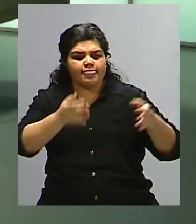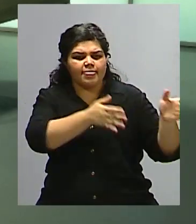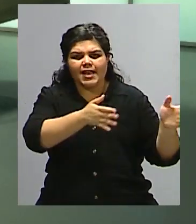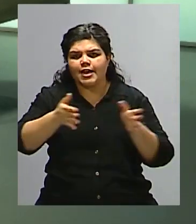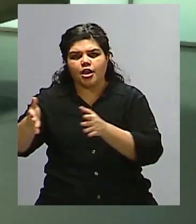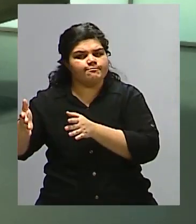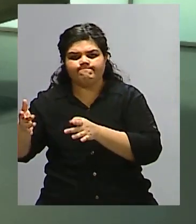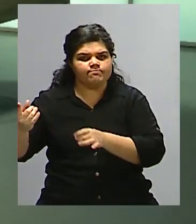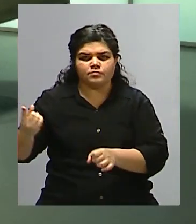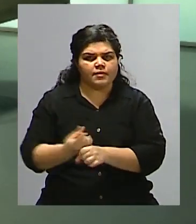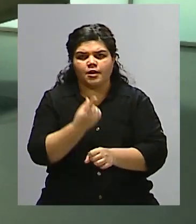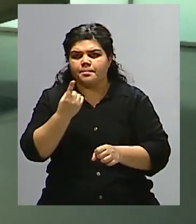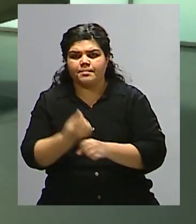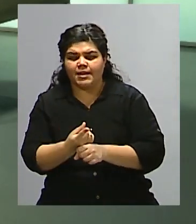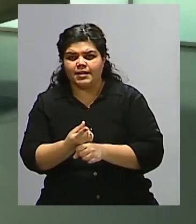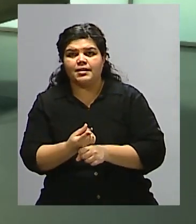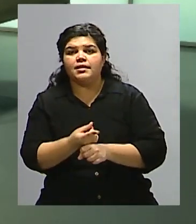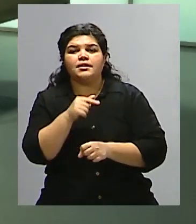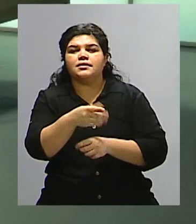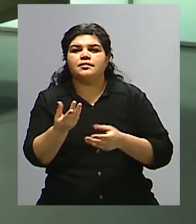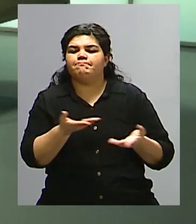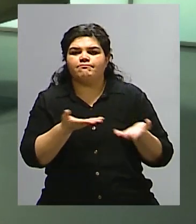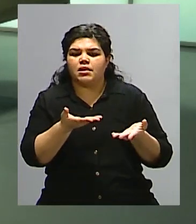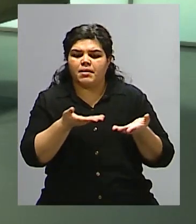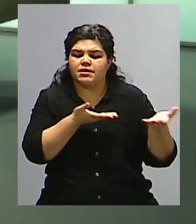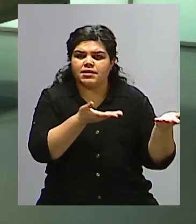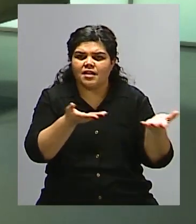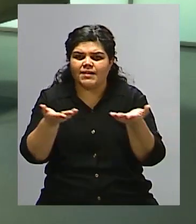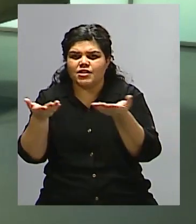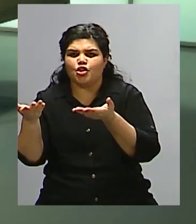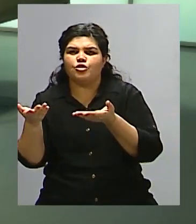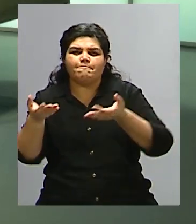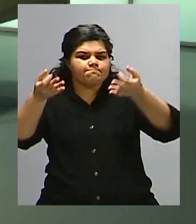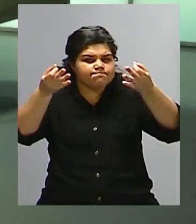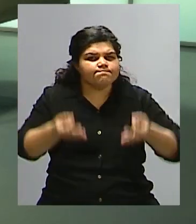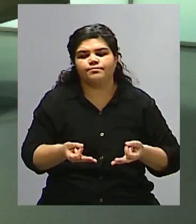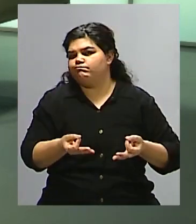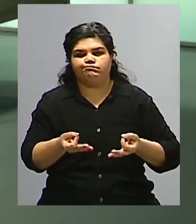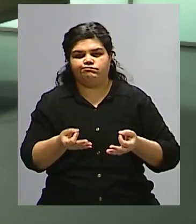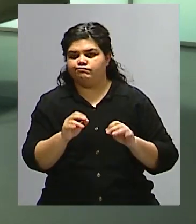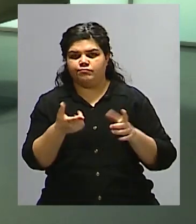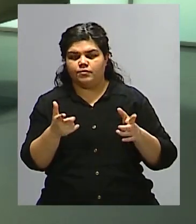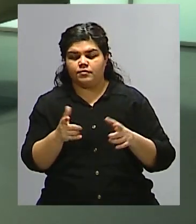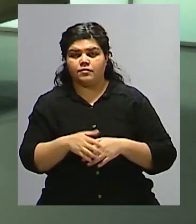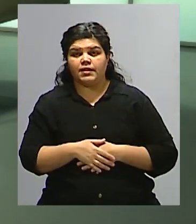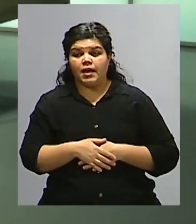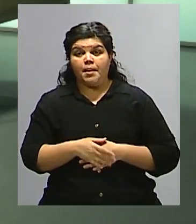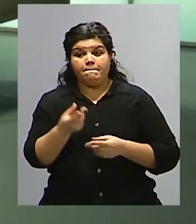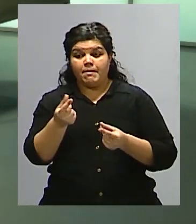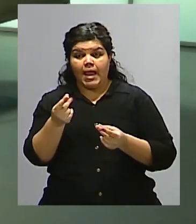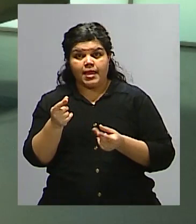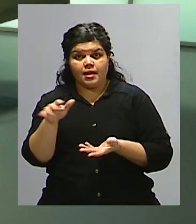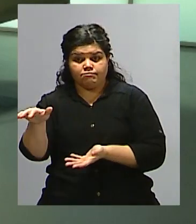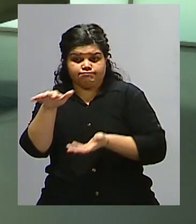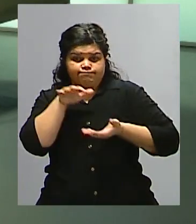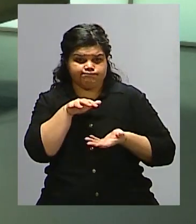atentando con la calidad de servicios. Vos recién decías, el presupuesto es importante. Es muy importante la plata que se destina. El tema es que, al estar